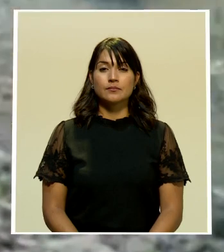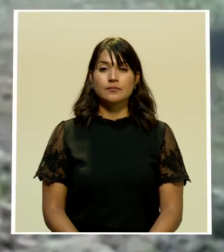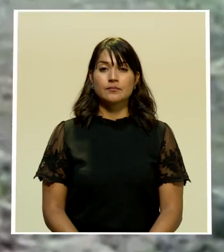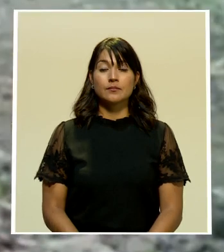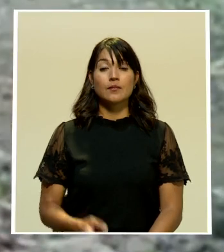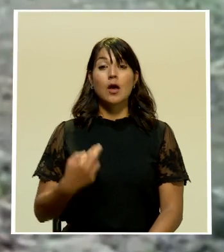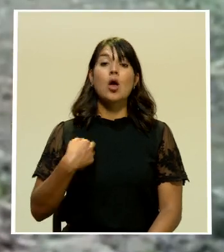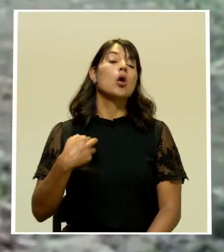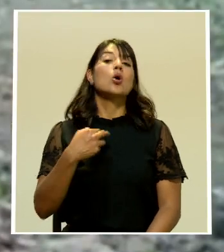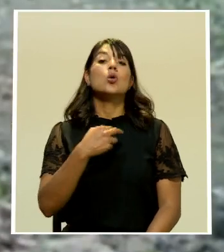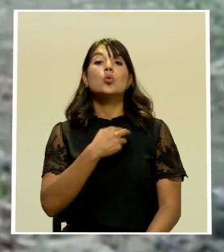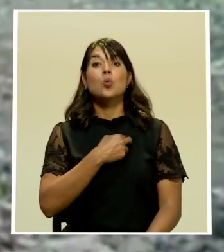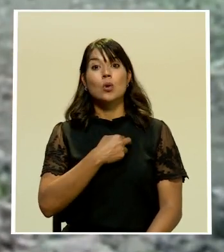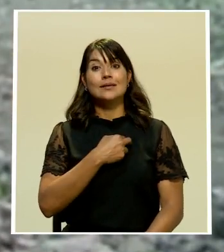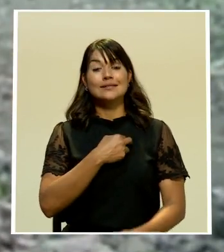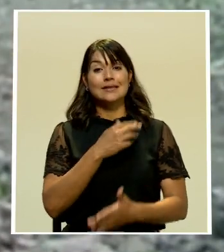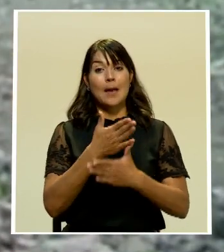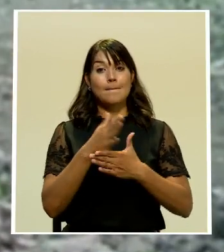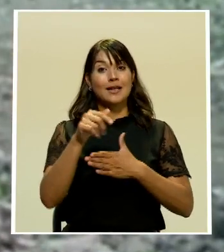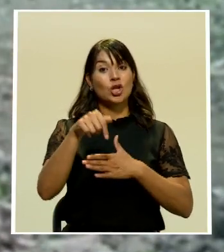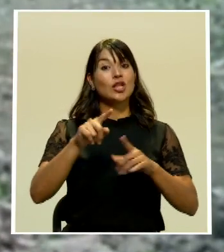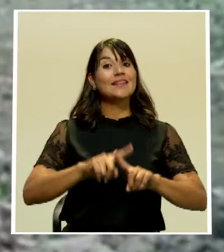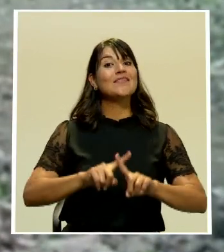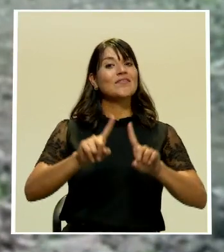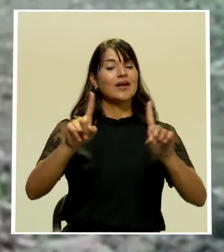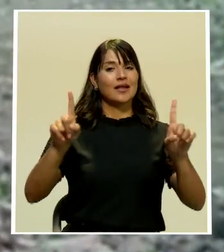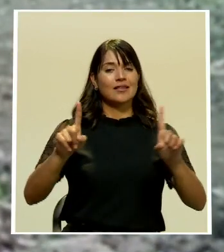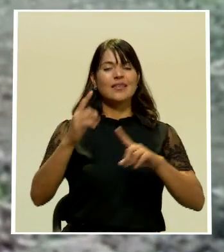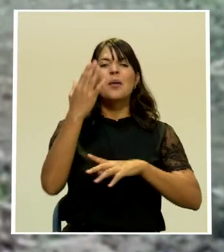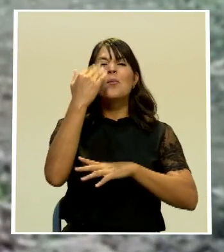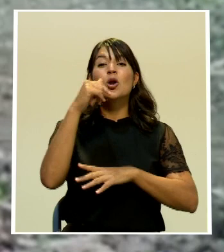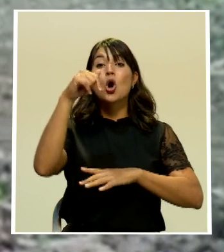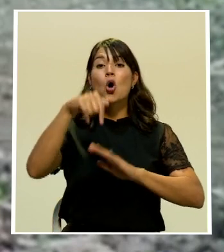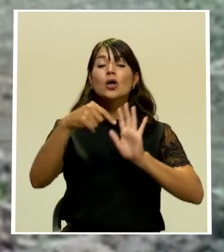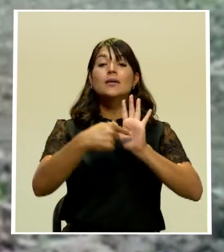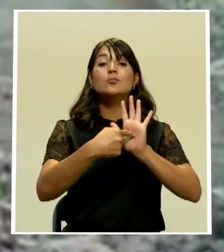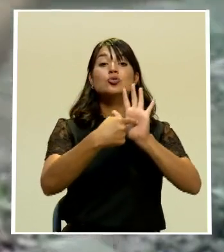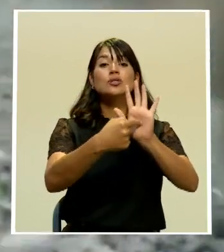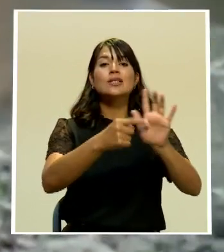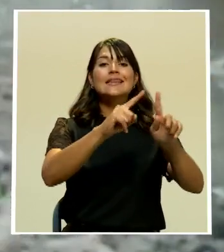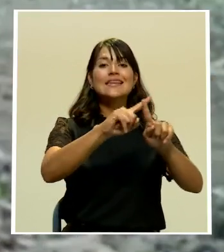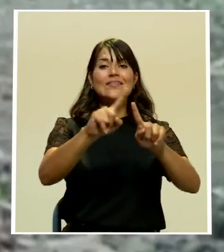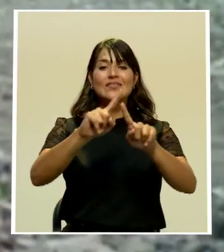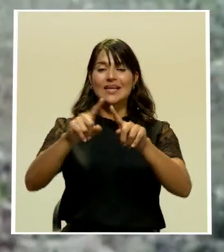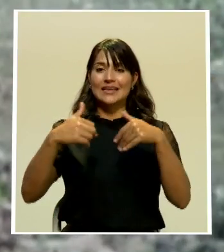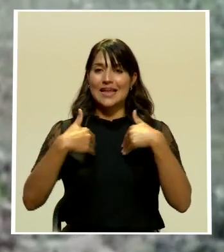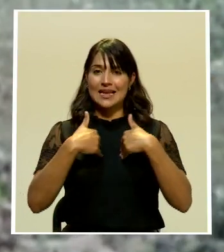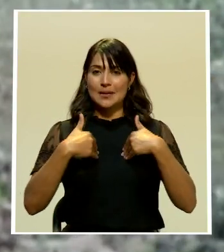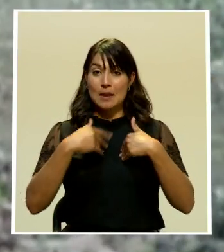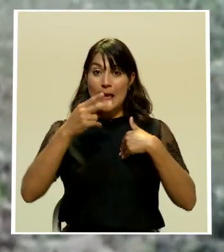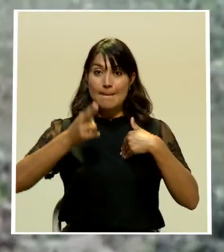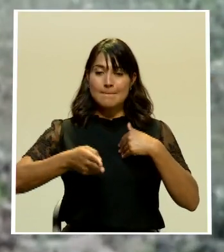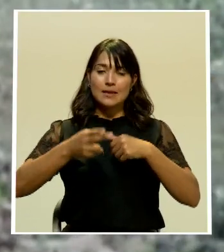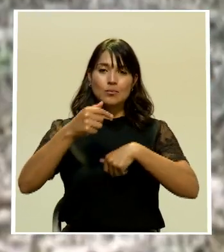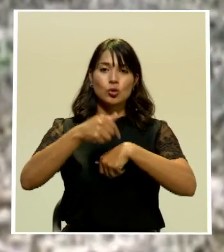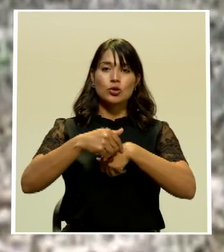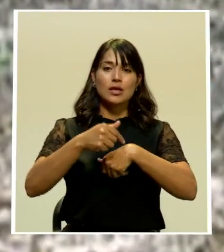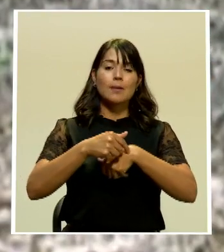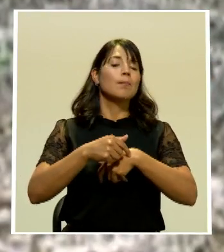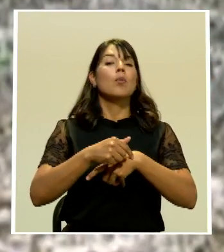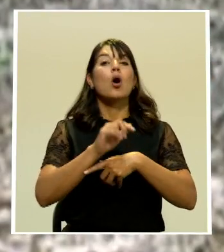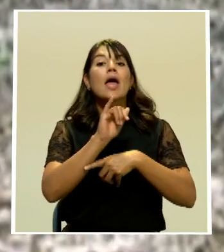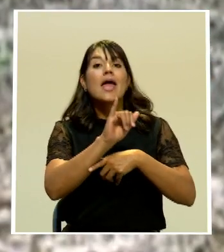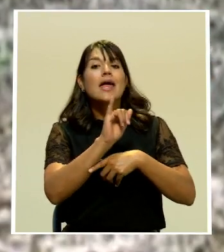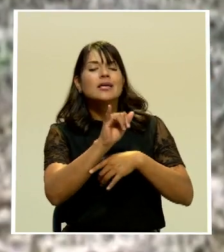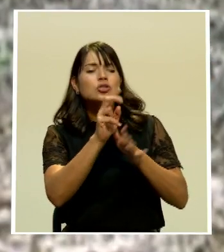nuestra sección de hoy será diferente a las demás porque le mostraremos varias especies en conjunto es el resultado de una